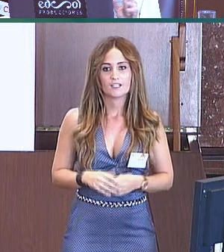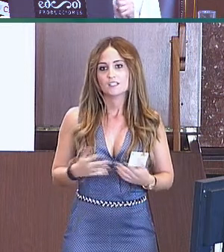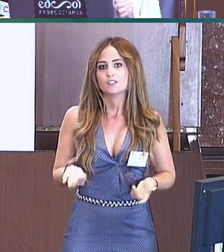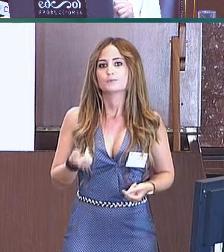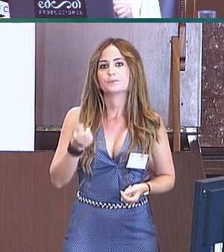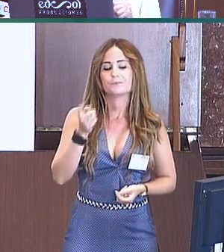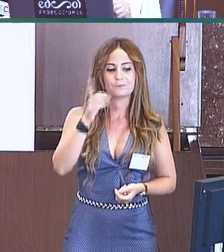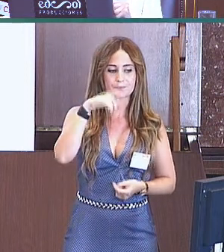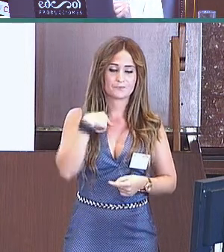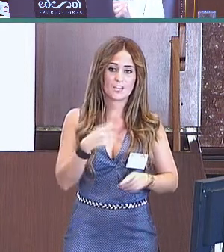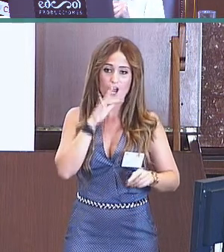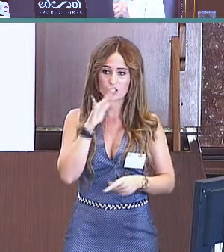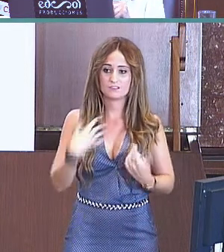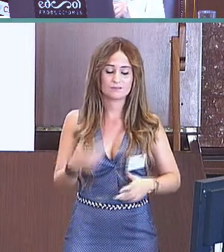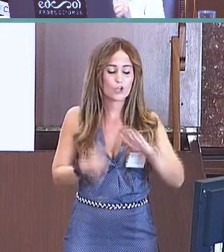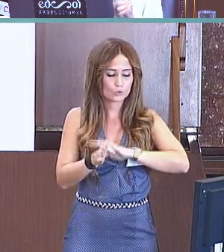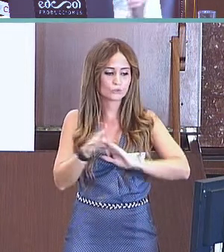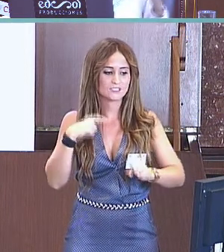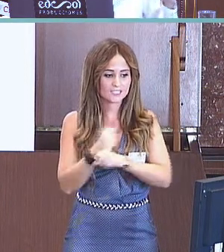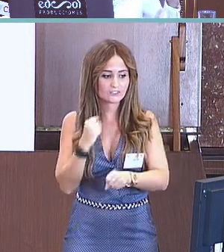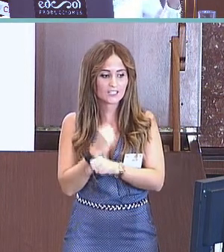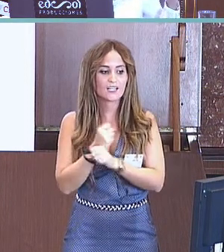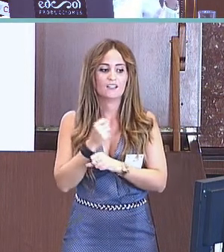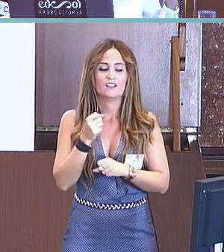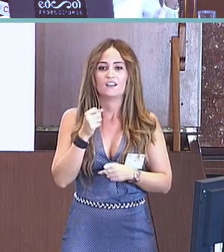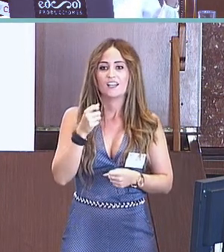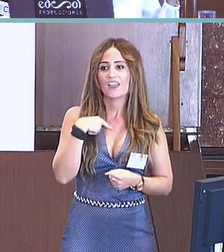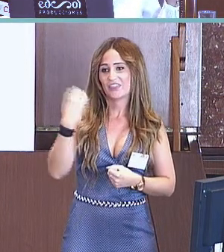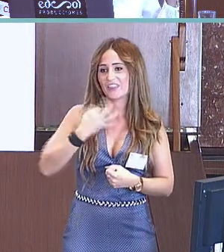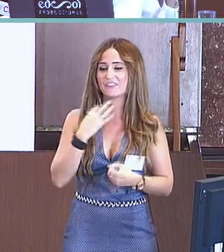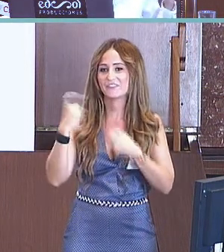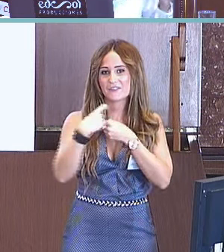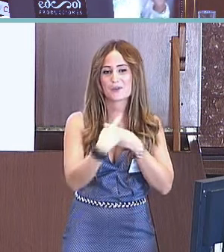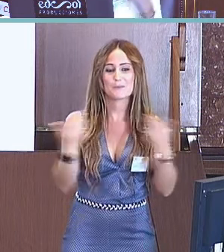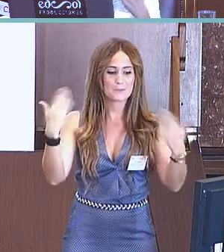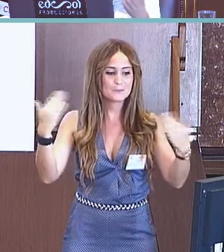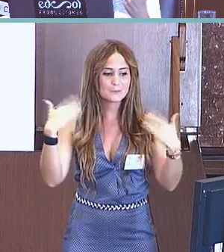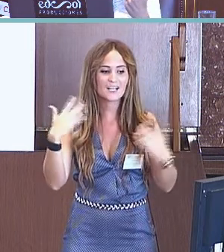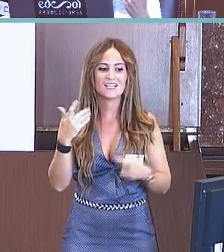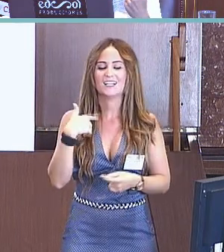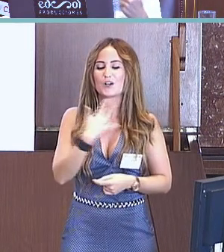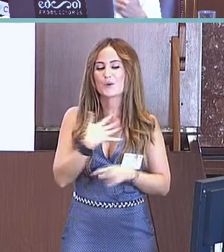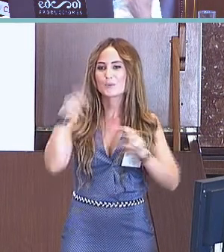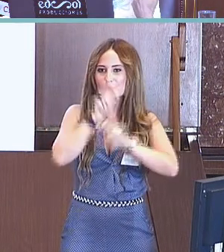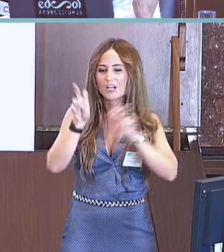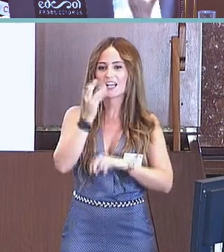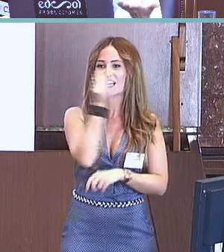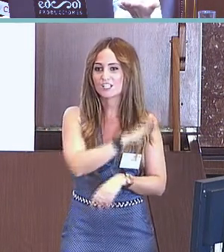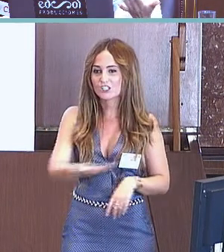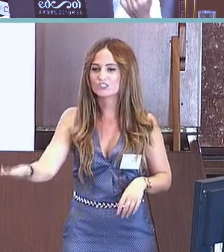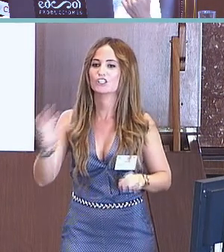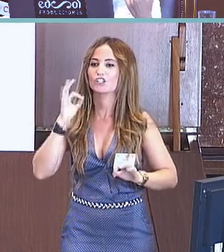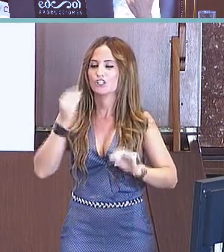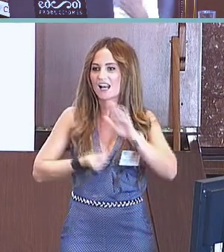Bueno, pues continuamos trabajando. Y tal como expresa ese lindo bebé en la diapositiva, no